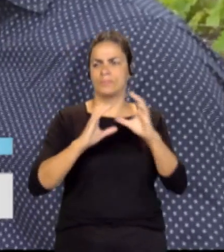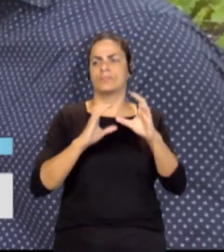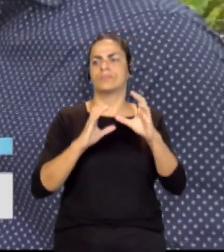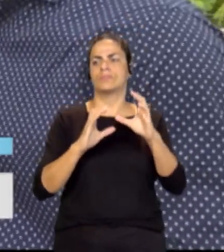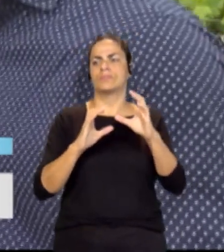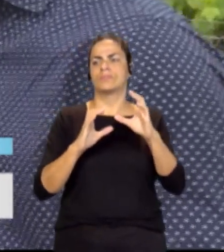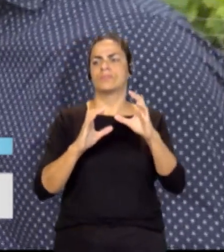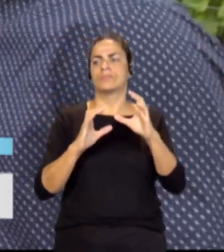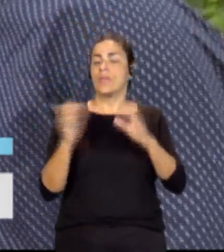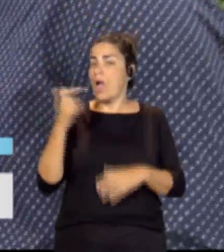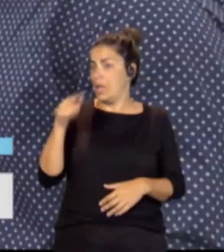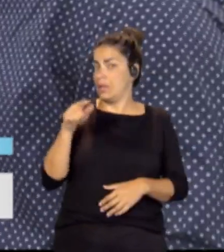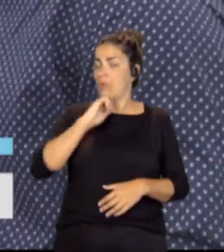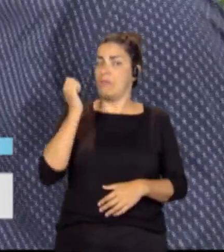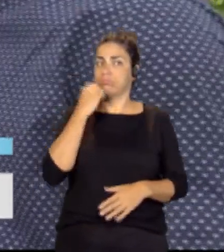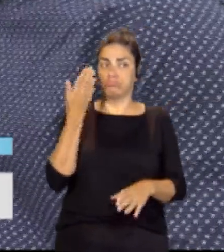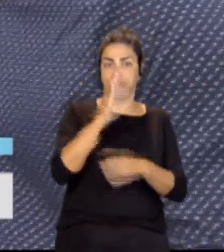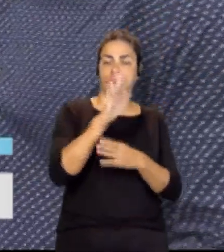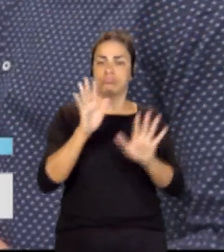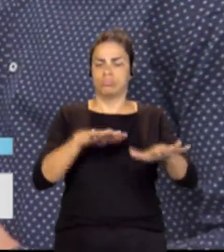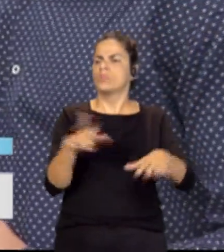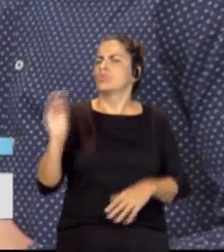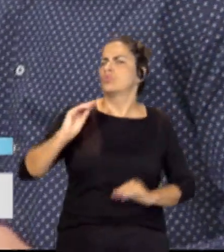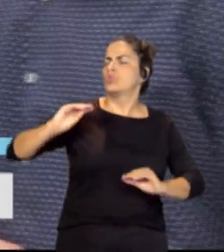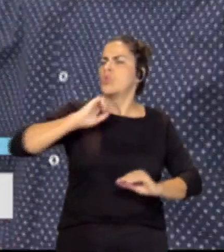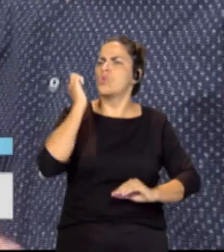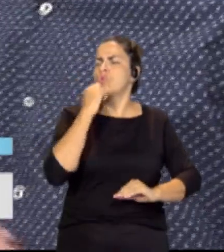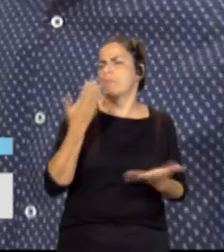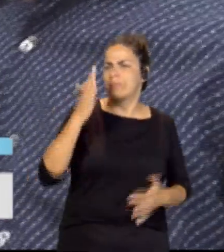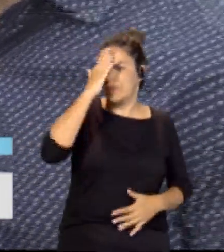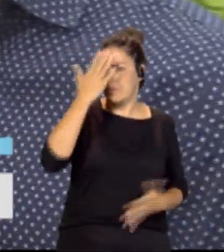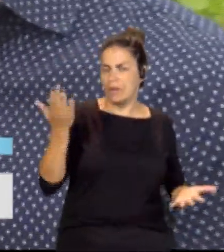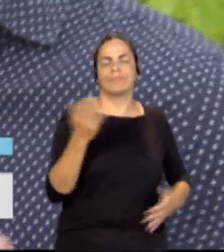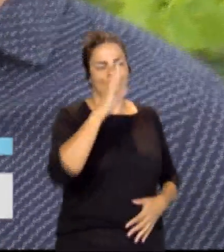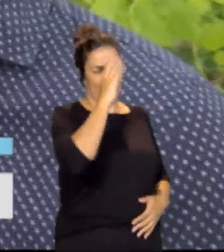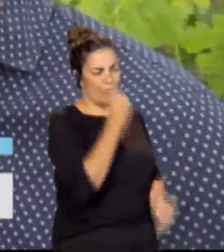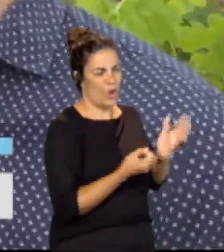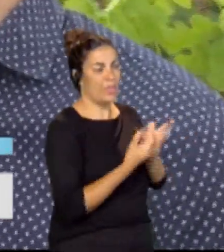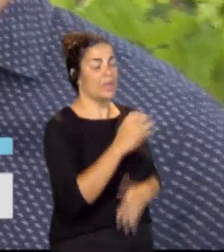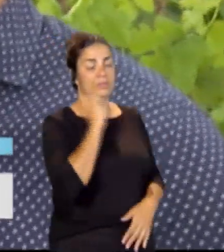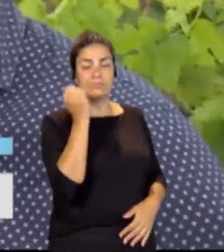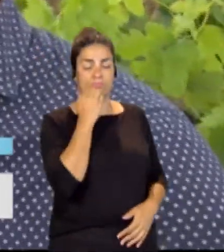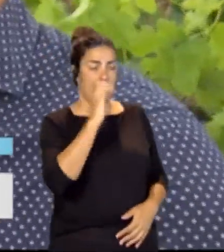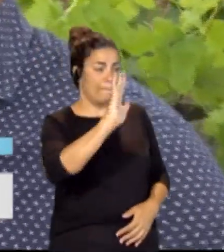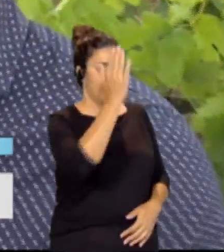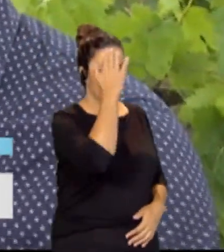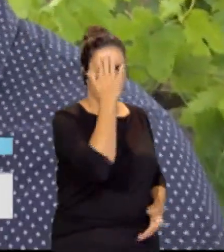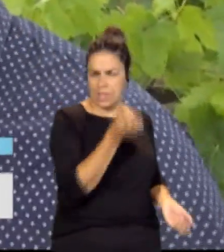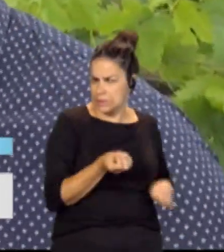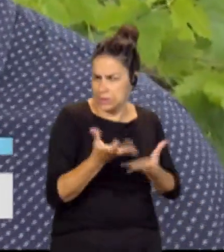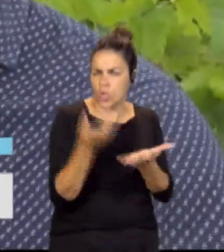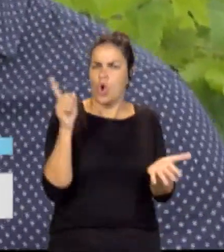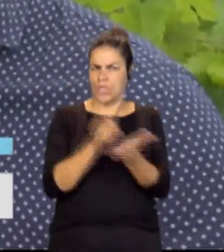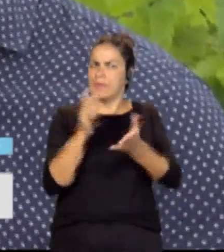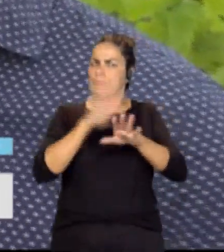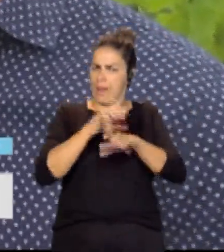donde podían manifestar sus reivindicaciones. ¿Cuáles son las principales? ¿Qué tal? Buenos días. Bueno, las principales reivindicaciones que volvemos otra vez a lanzar para que cale el